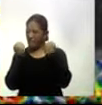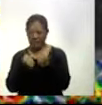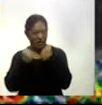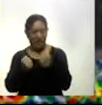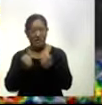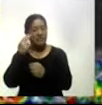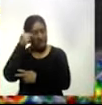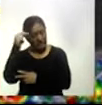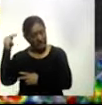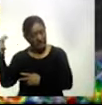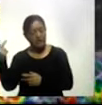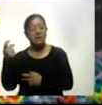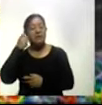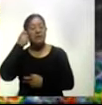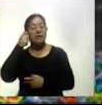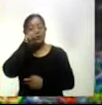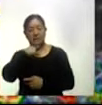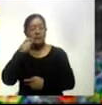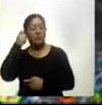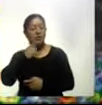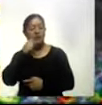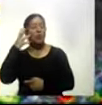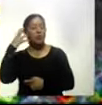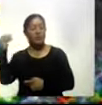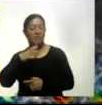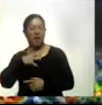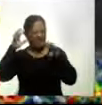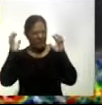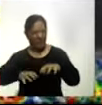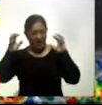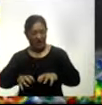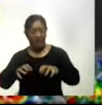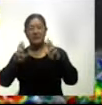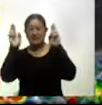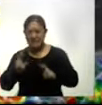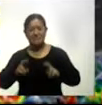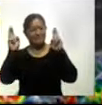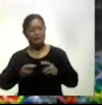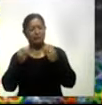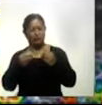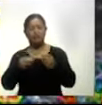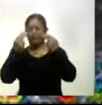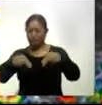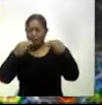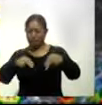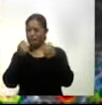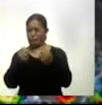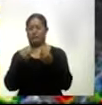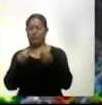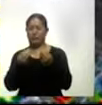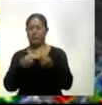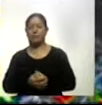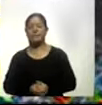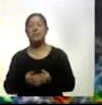Nayarit Jalisco Guerrero y Colima las cuales estarán acompañadas de actividad eléctrica y granizadas además la onda tropical número